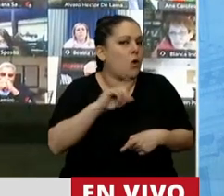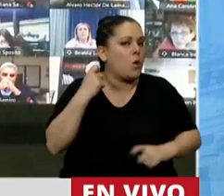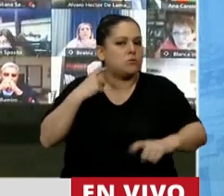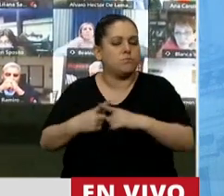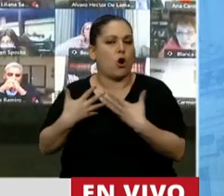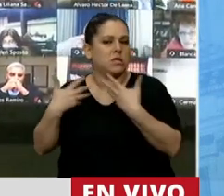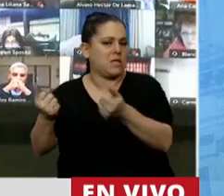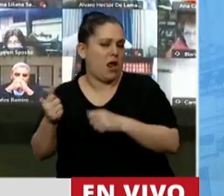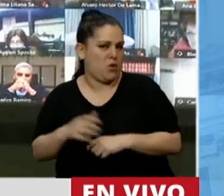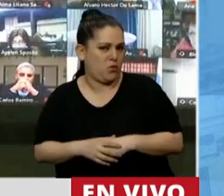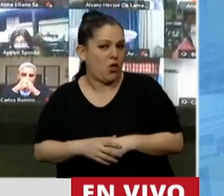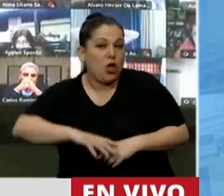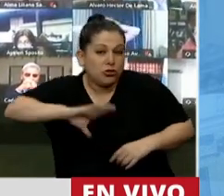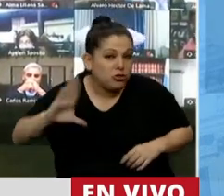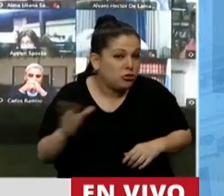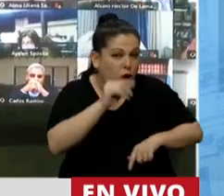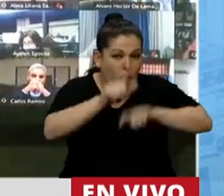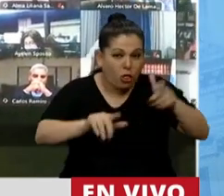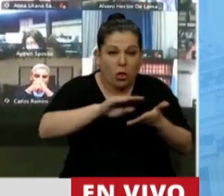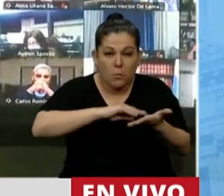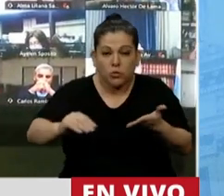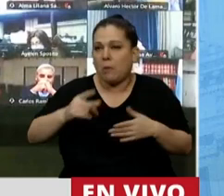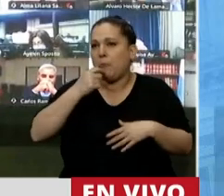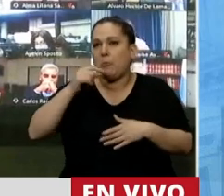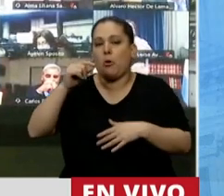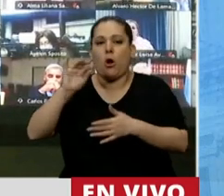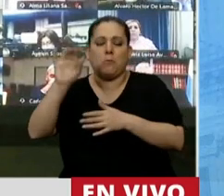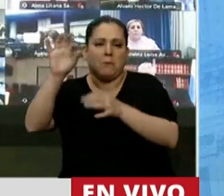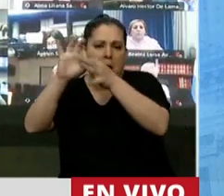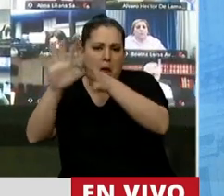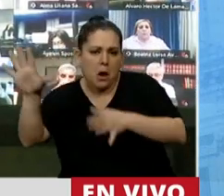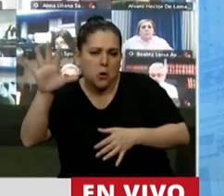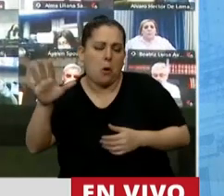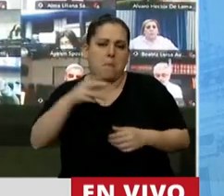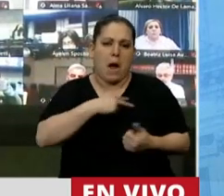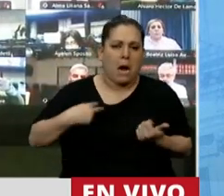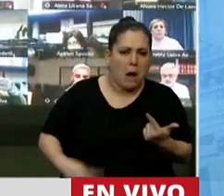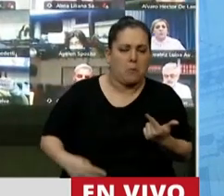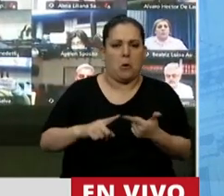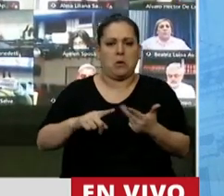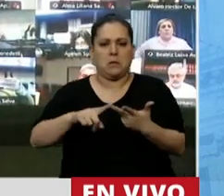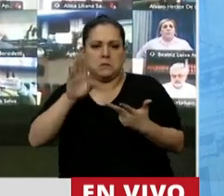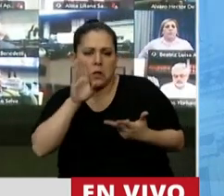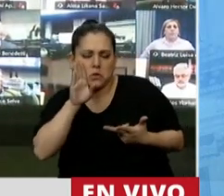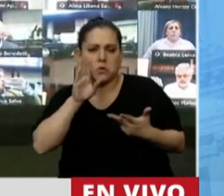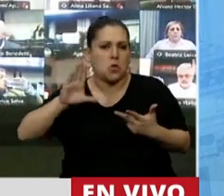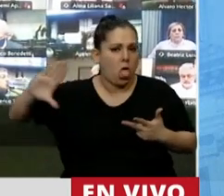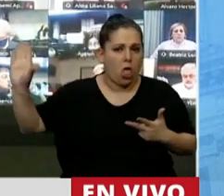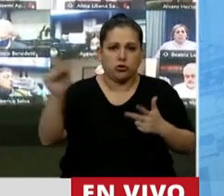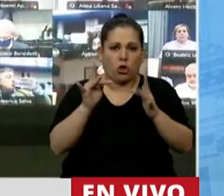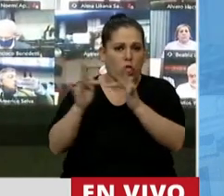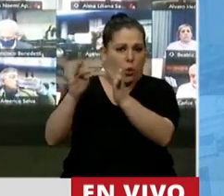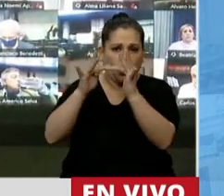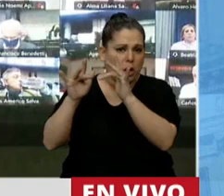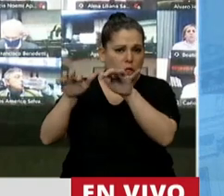mundo está sesionando de manera presencial. Europa, Japón, Oceanía, Estados Unidos, todos nuestros vecinos, pero nosotros no, porque es una